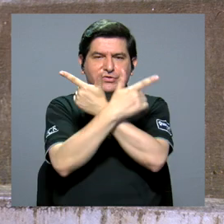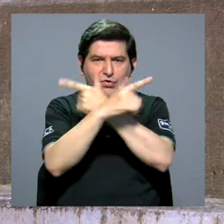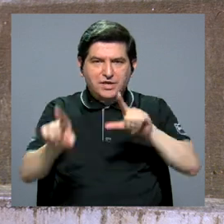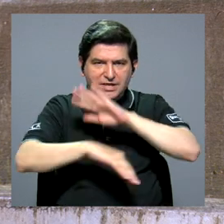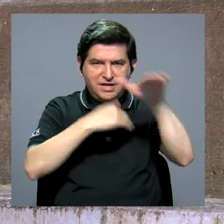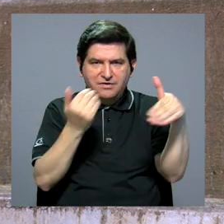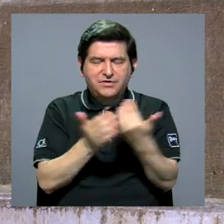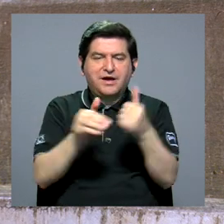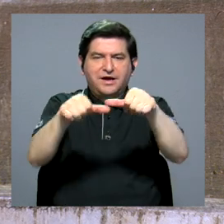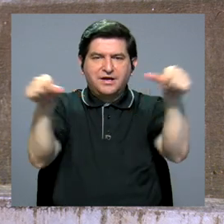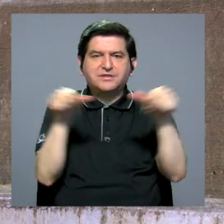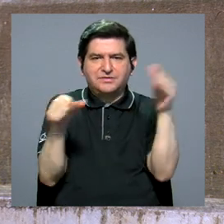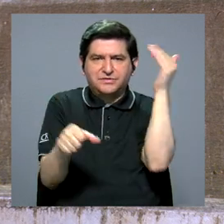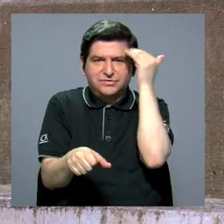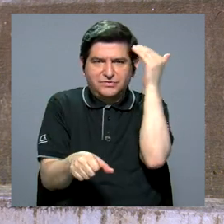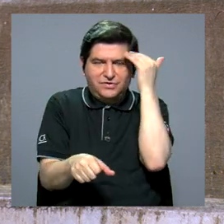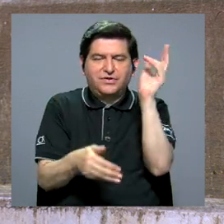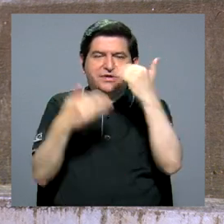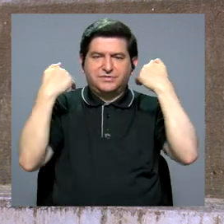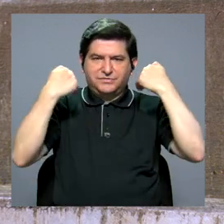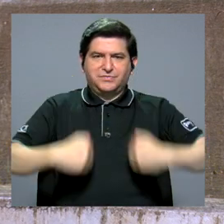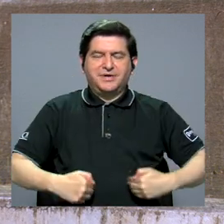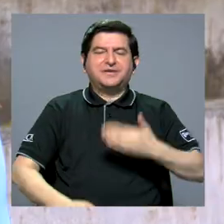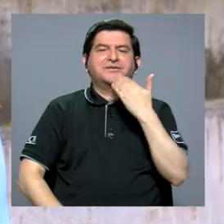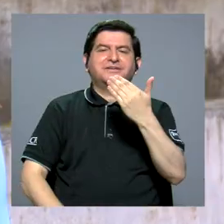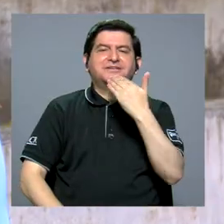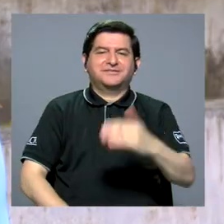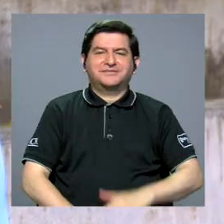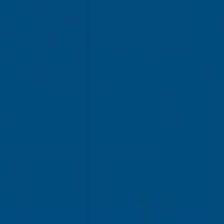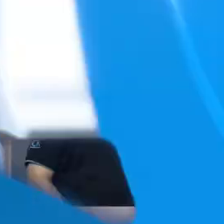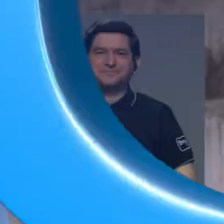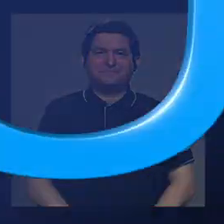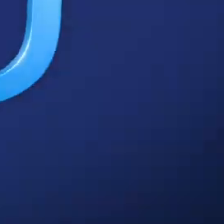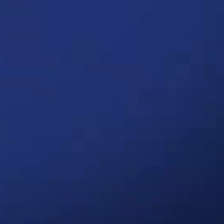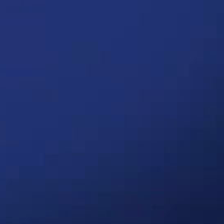libre a todas las áreas del conocimiento humano. Muchísimas gracias.